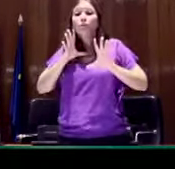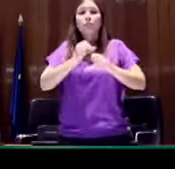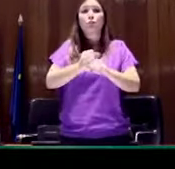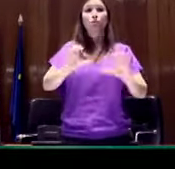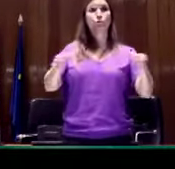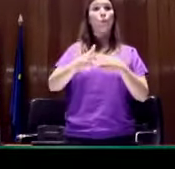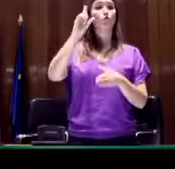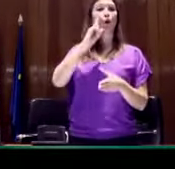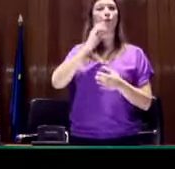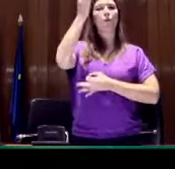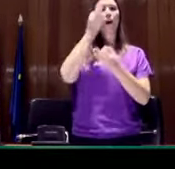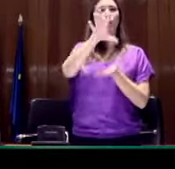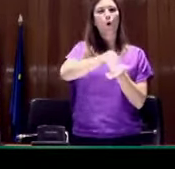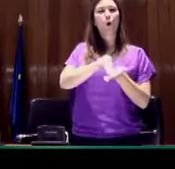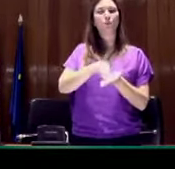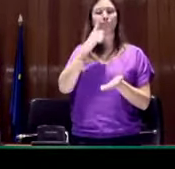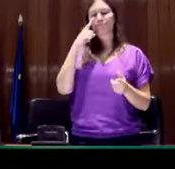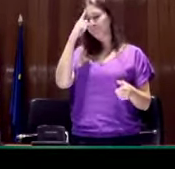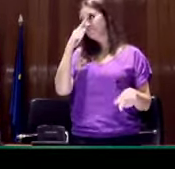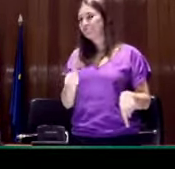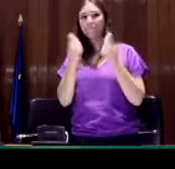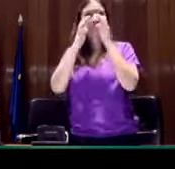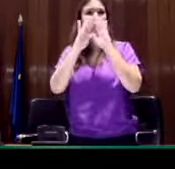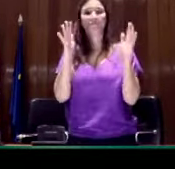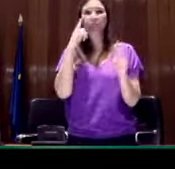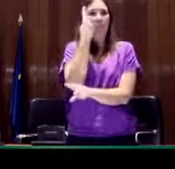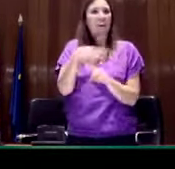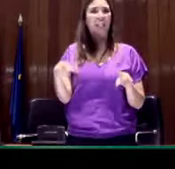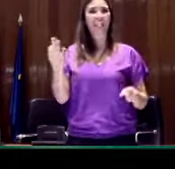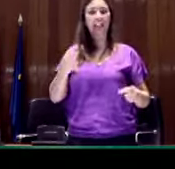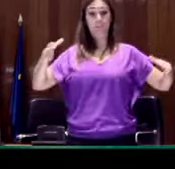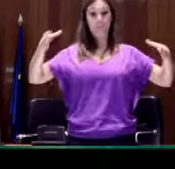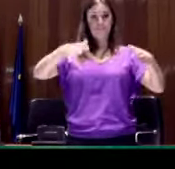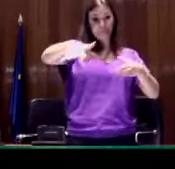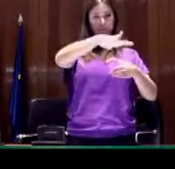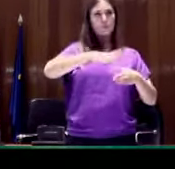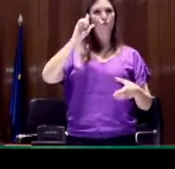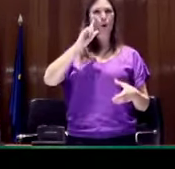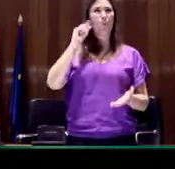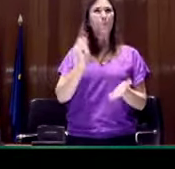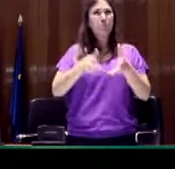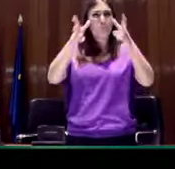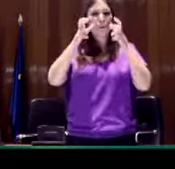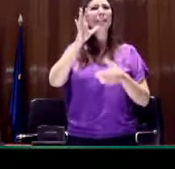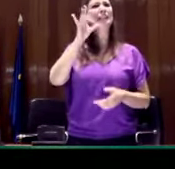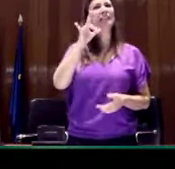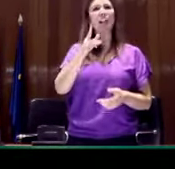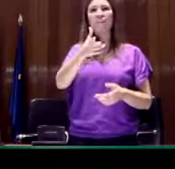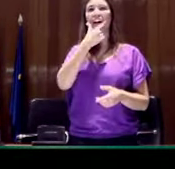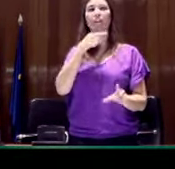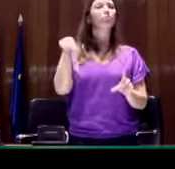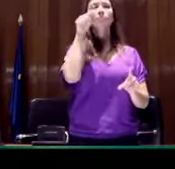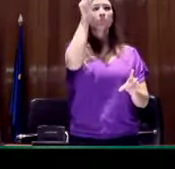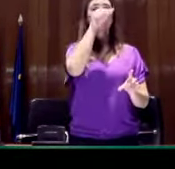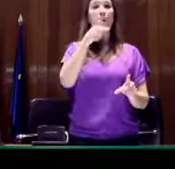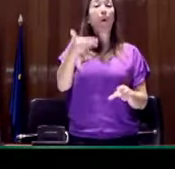elaboración de datos detectamos una ruptura. ¿Qué quiere decir esto? Encontramos que sí, perciben muy rápidamente, localizan rápidamente los